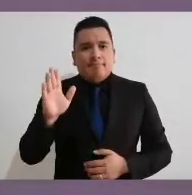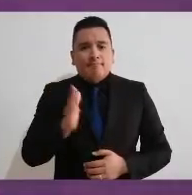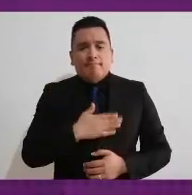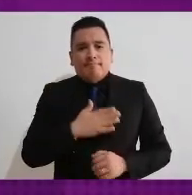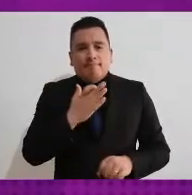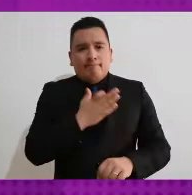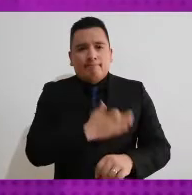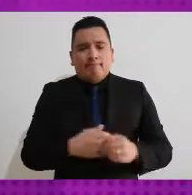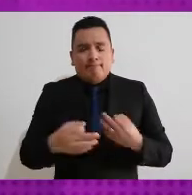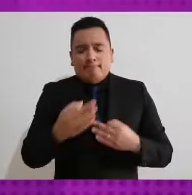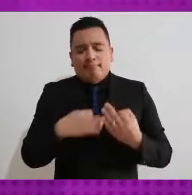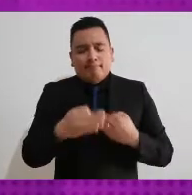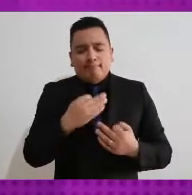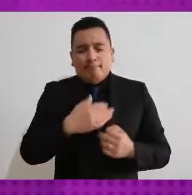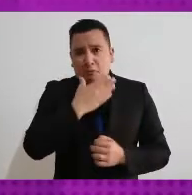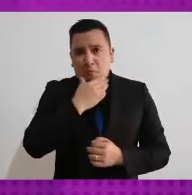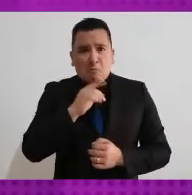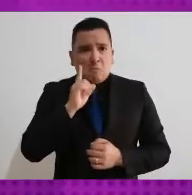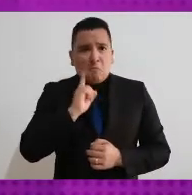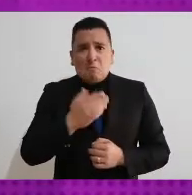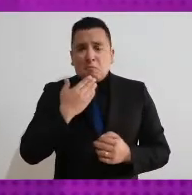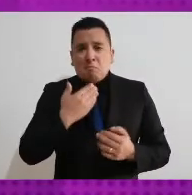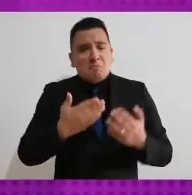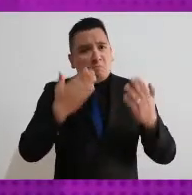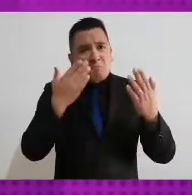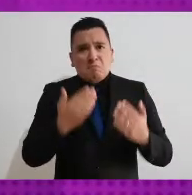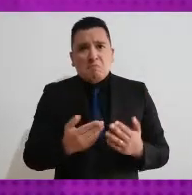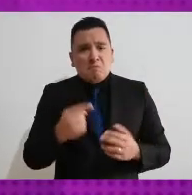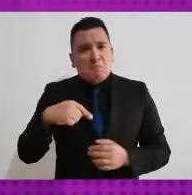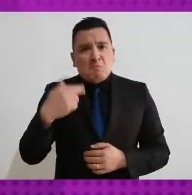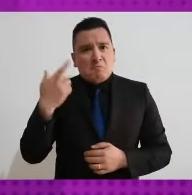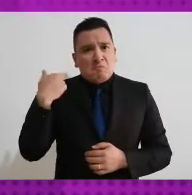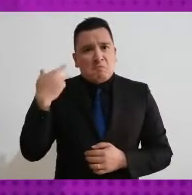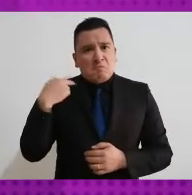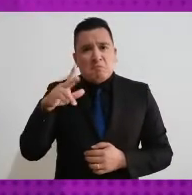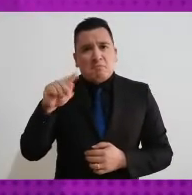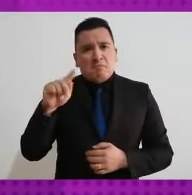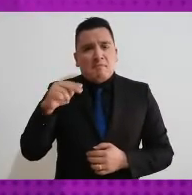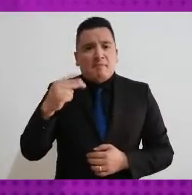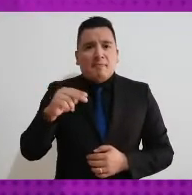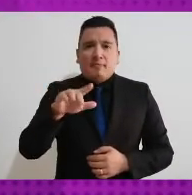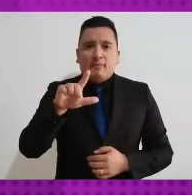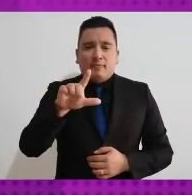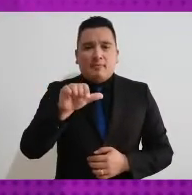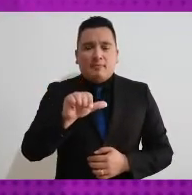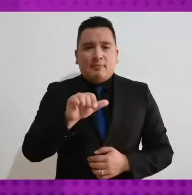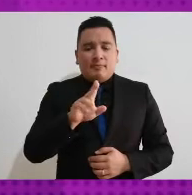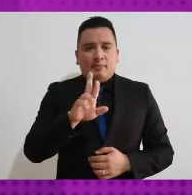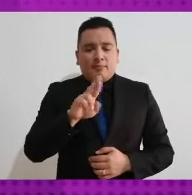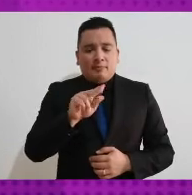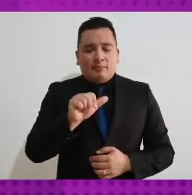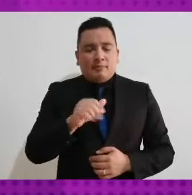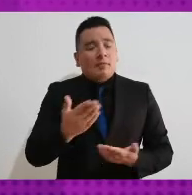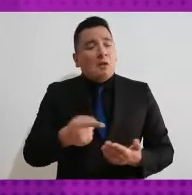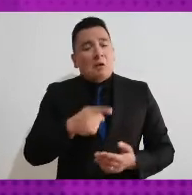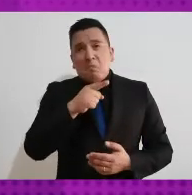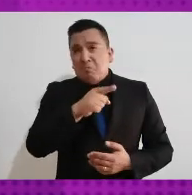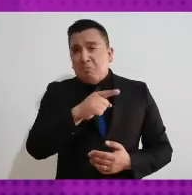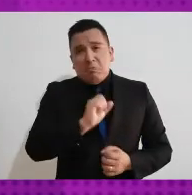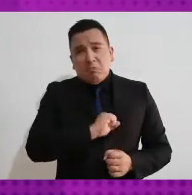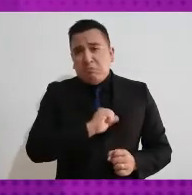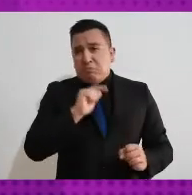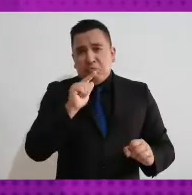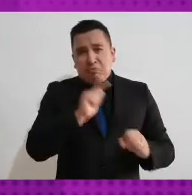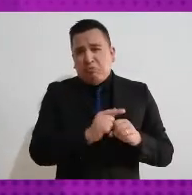Buenas tardes a todos y a todas. Bienvenidos a un programa más de La Urna. El día de hoy tenemos con nosotros a